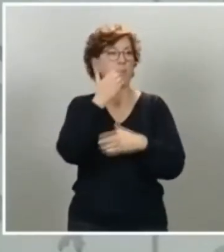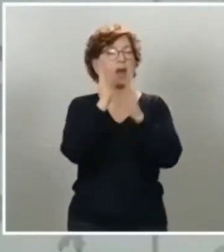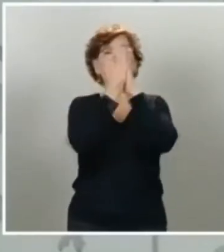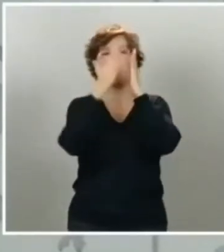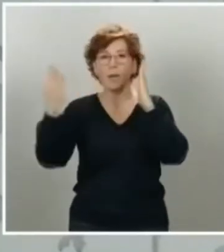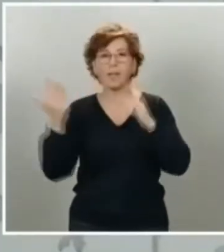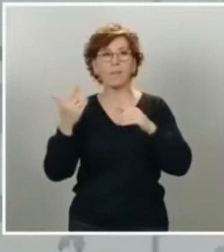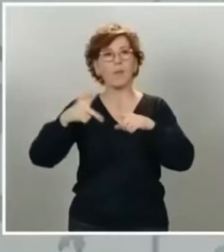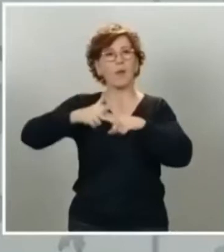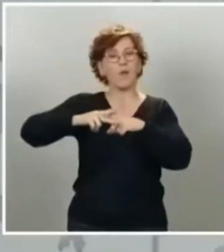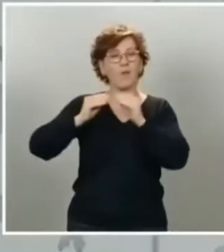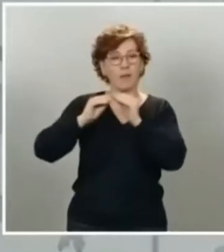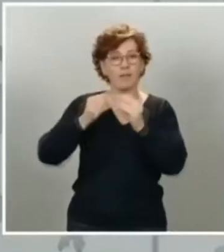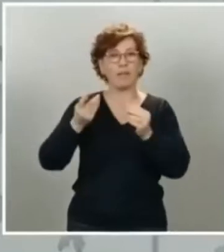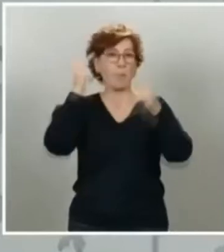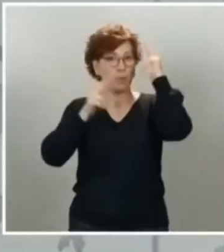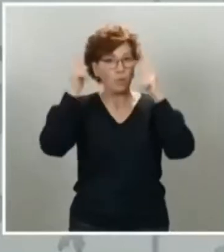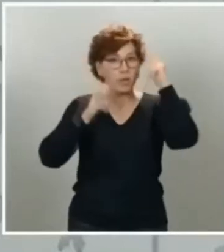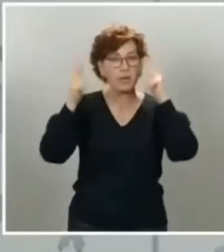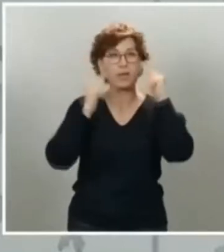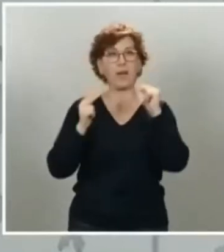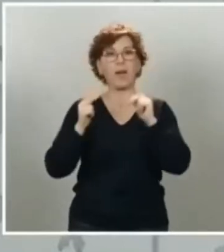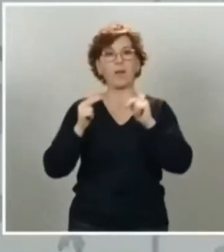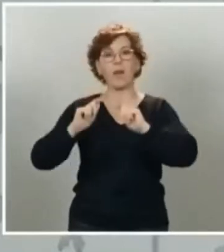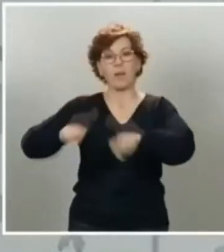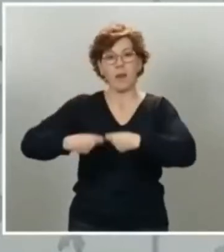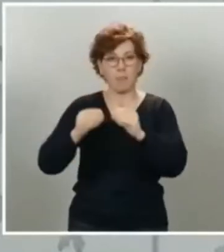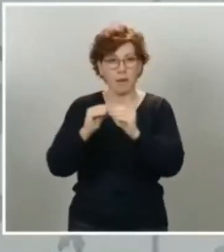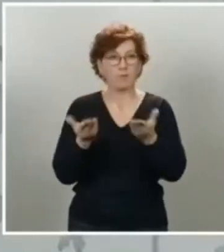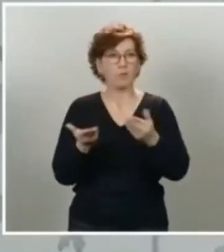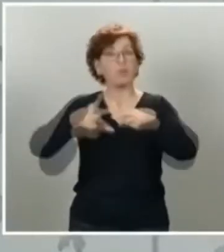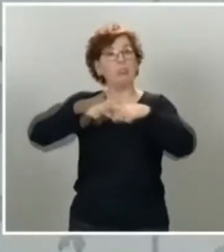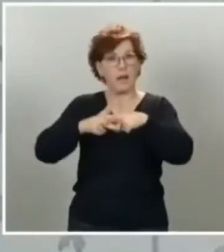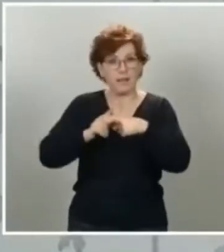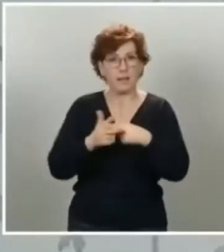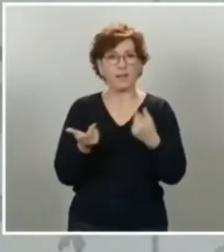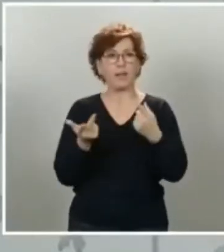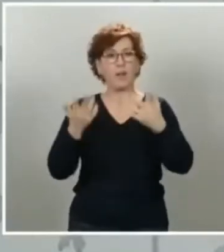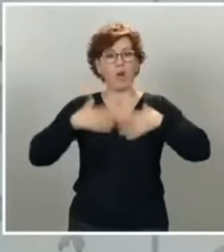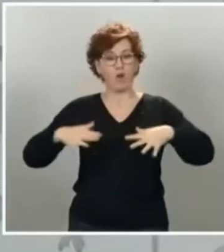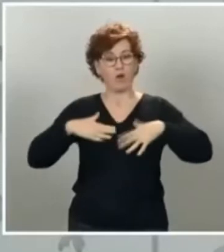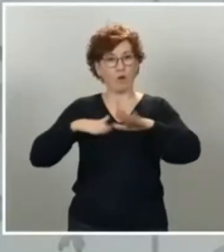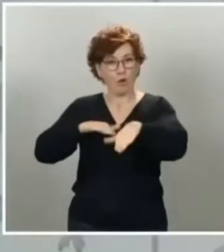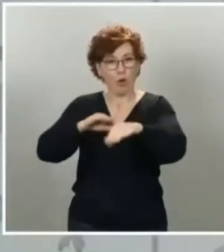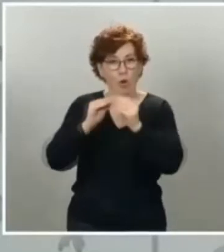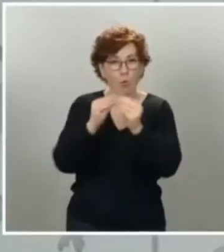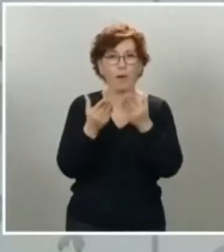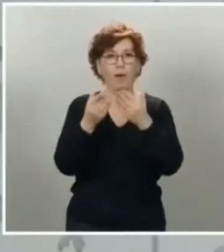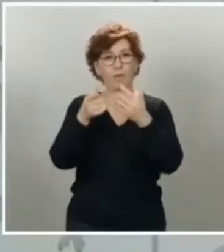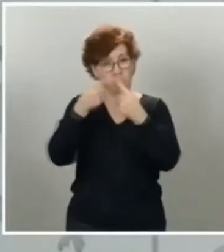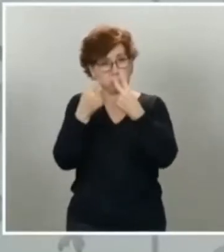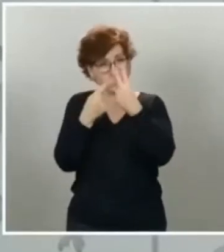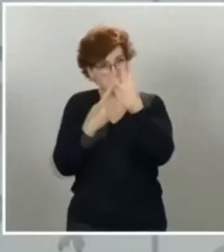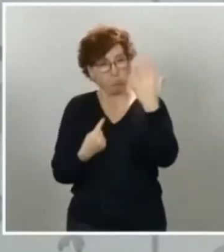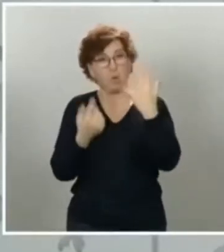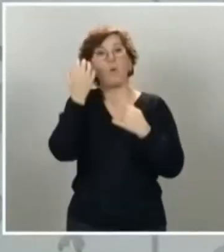peluquerías, las tiendas de reparación de calzado, los talleres, las de arreglo de ropa, entre otras muchas, podrán atender al público